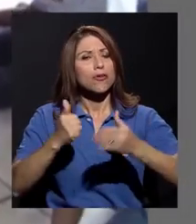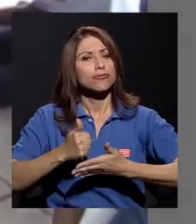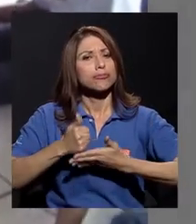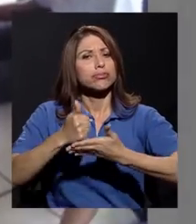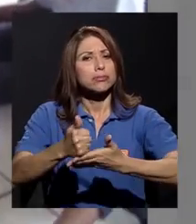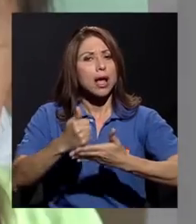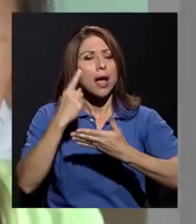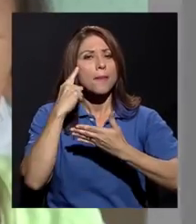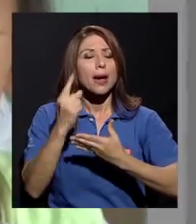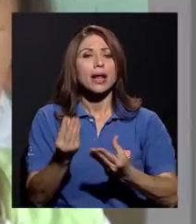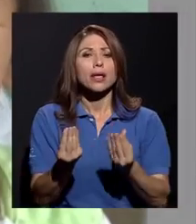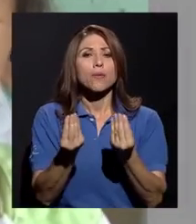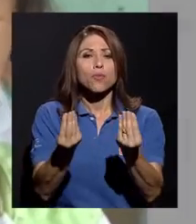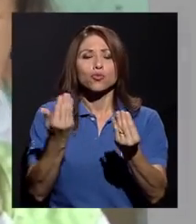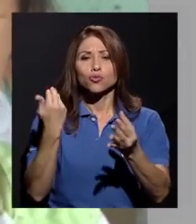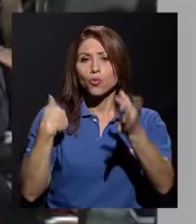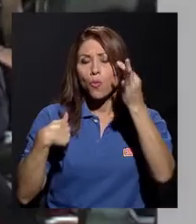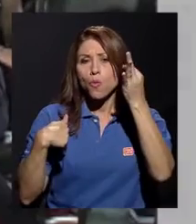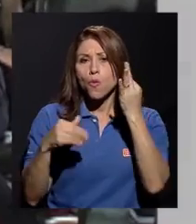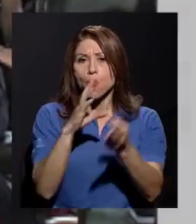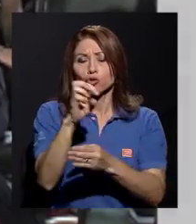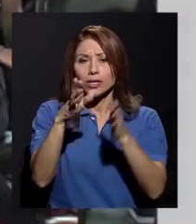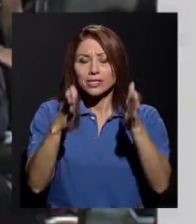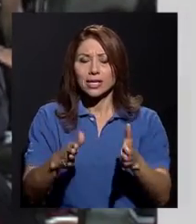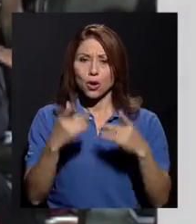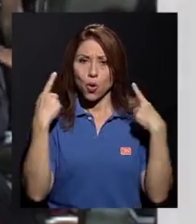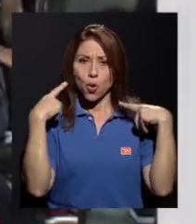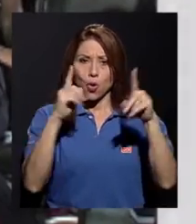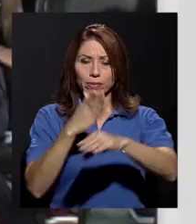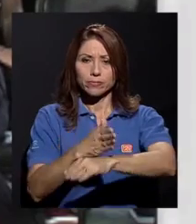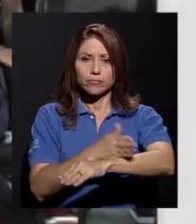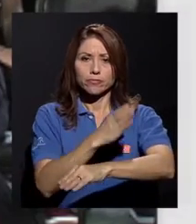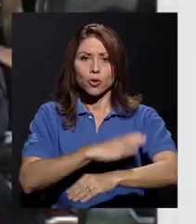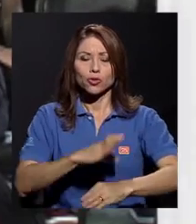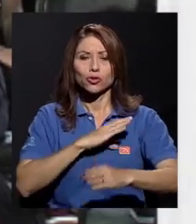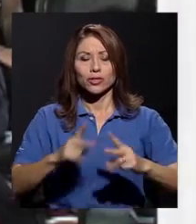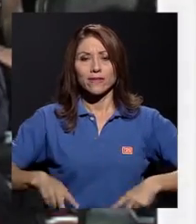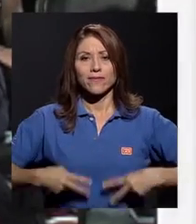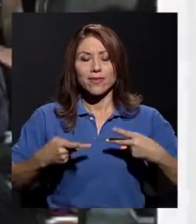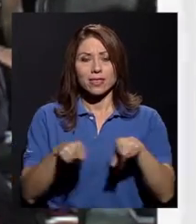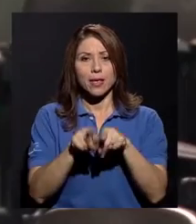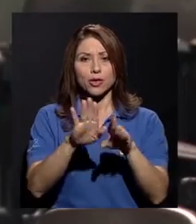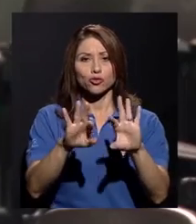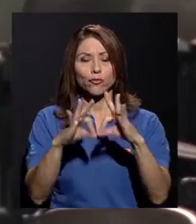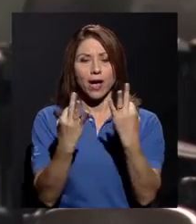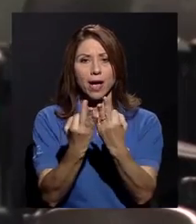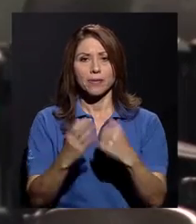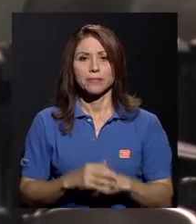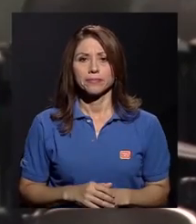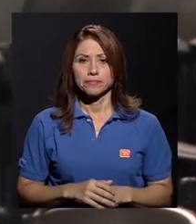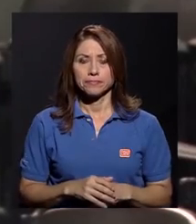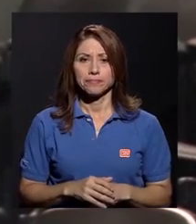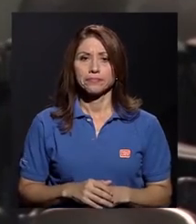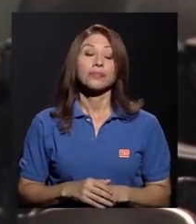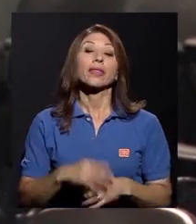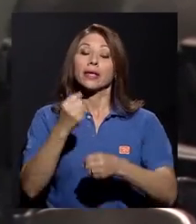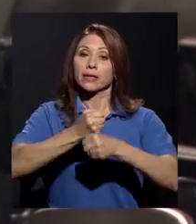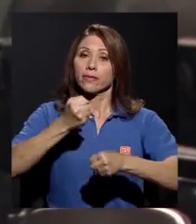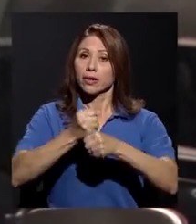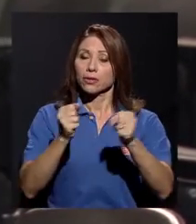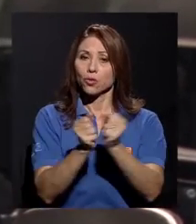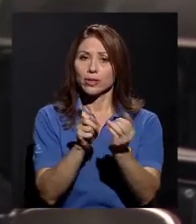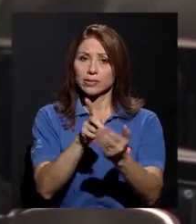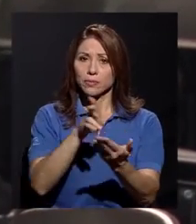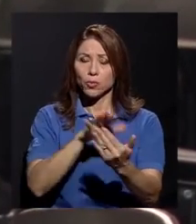muchos y muchas costarricenses logren mejorar sus condiciones de vida y la de sus familias. Trabajar con este proyecto